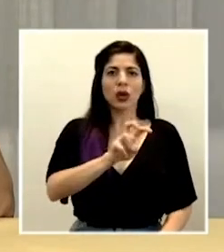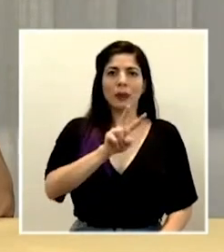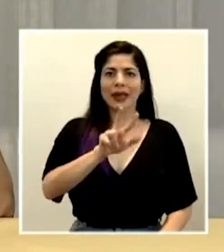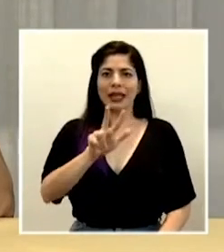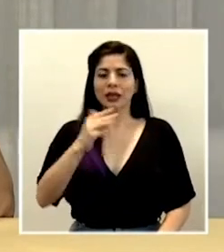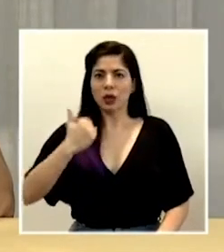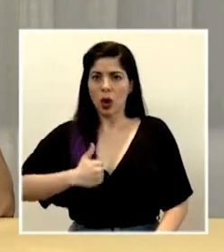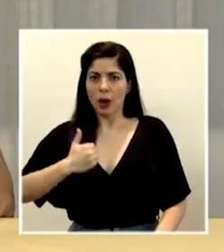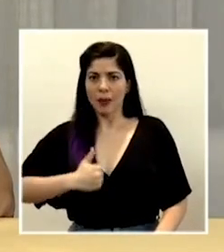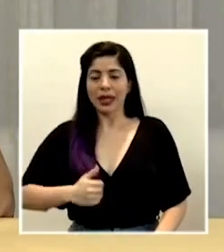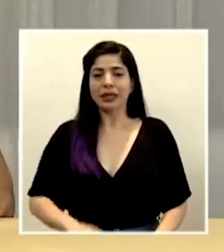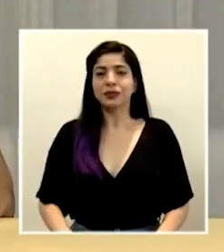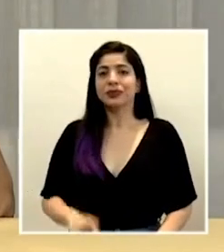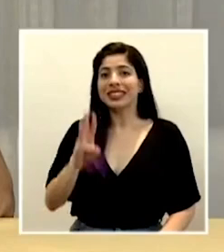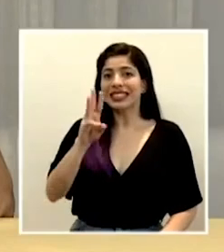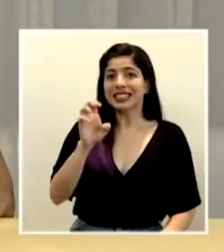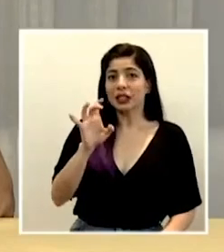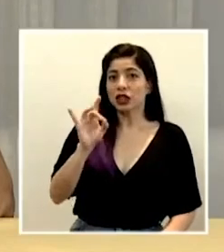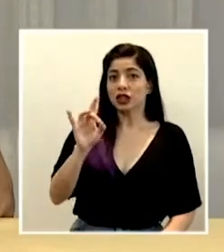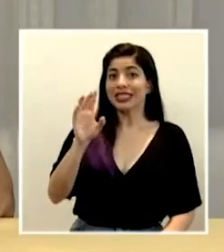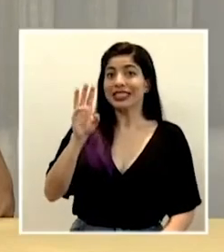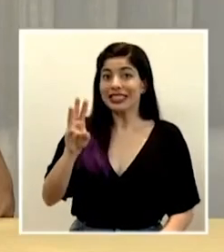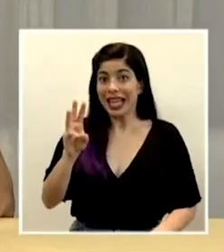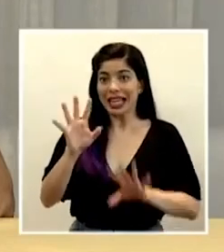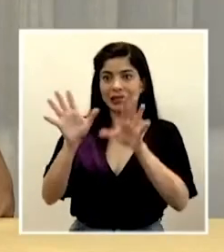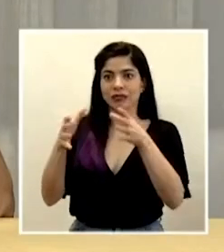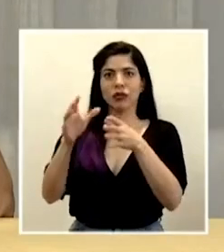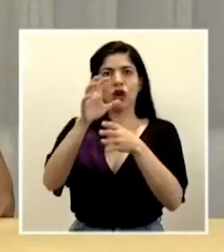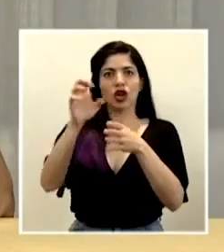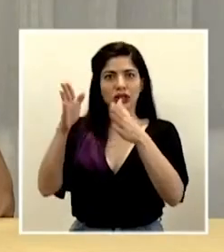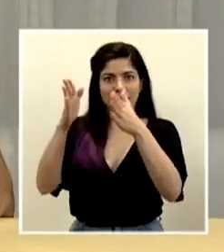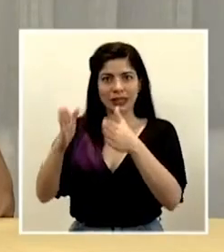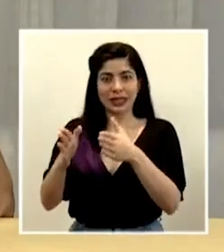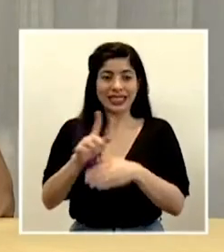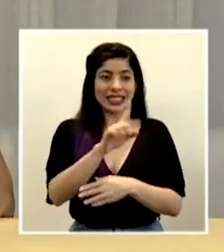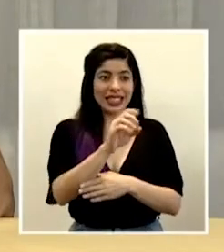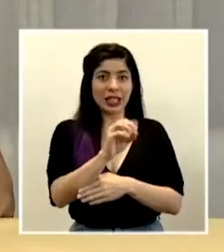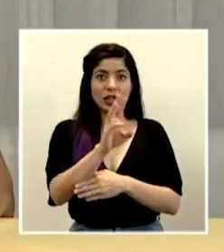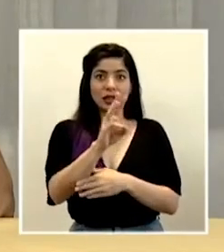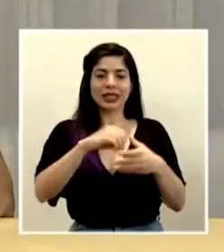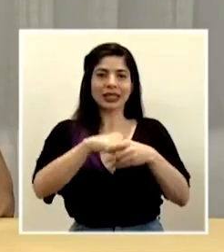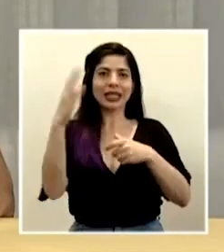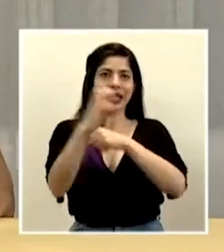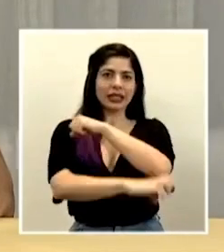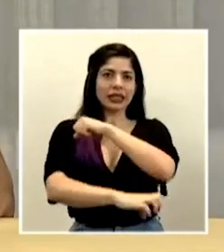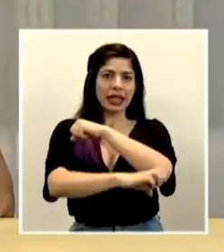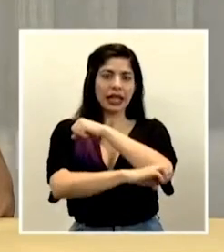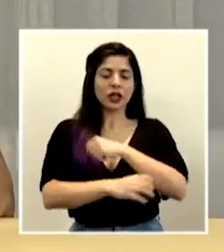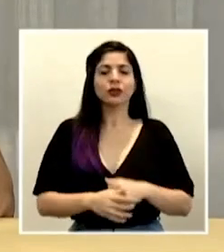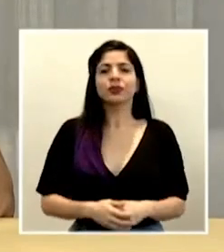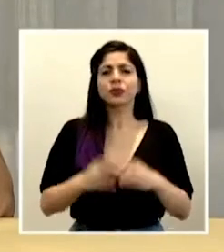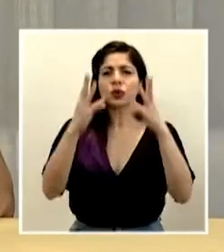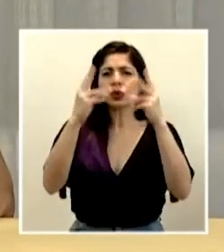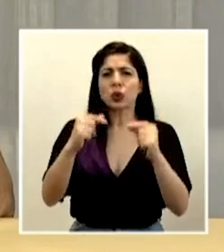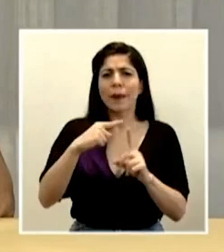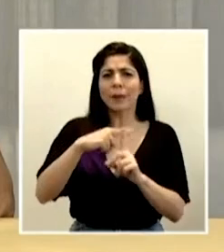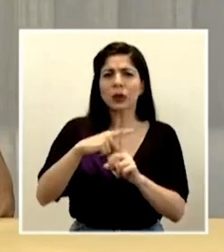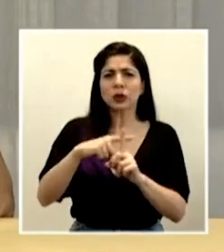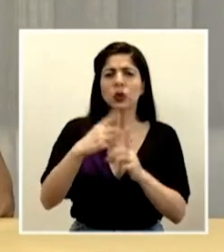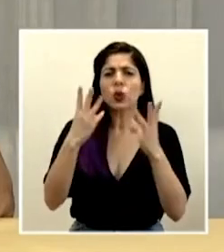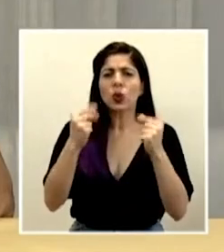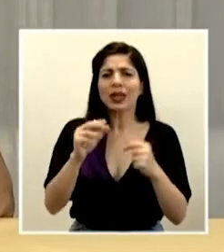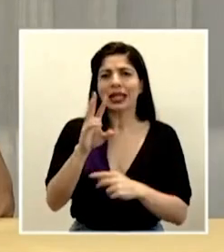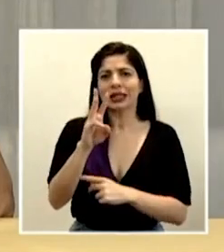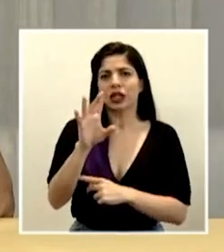hombres, 686 son costarricenses y 106 son extranjeros. Se contabilizan casos positivos en